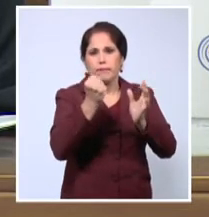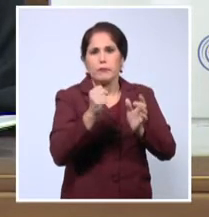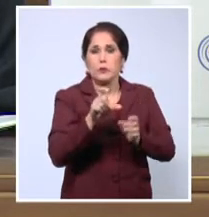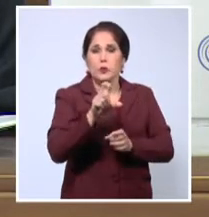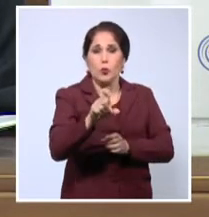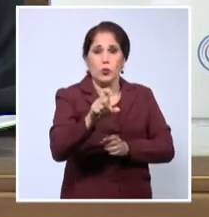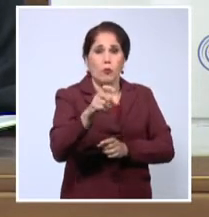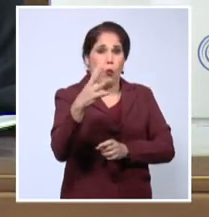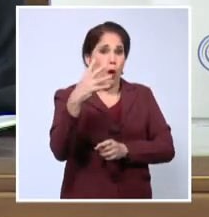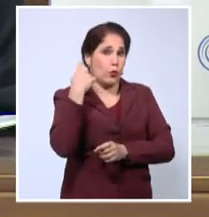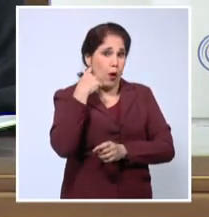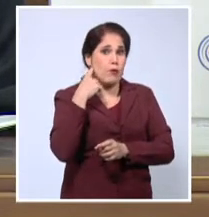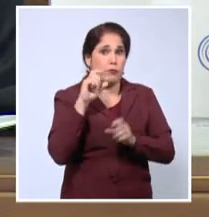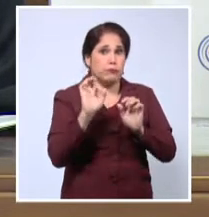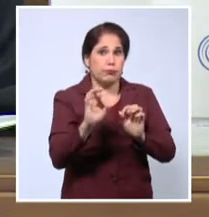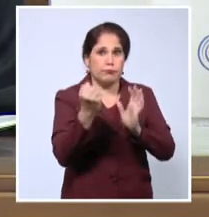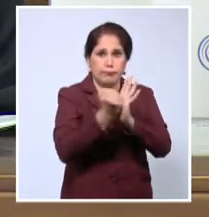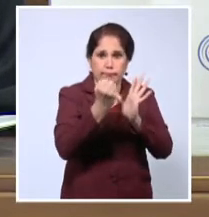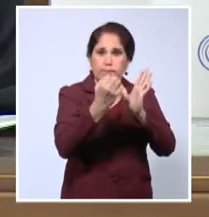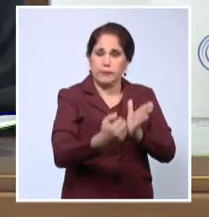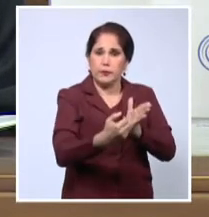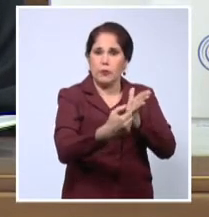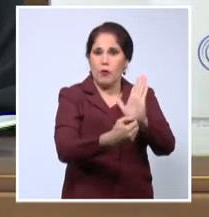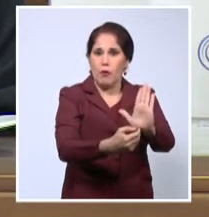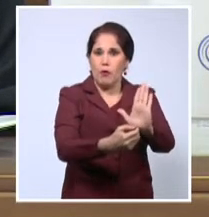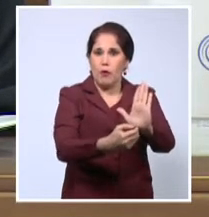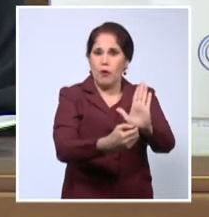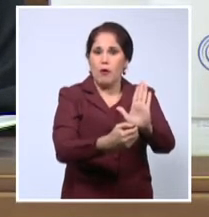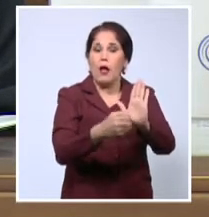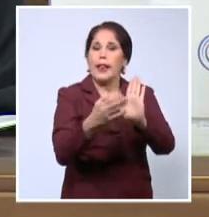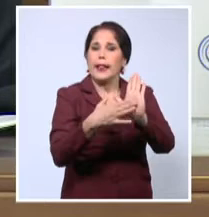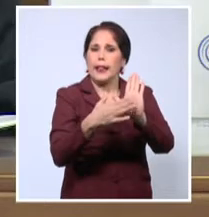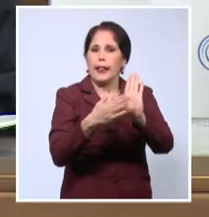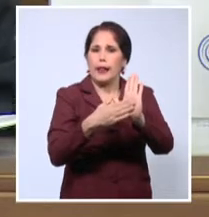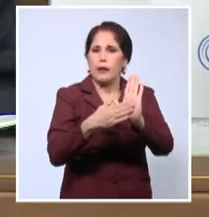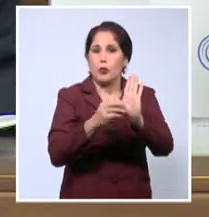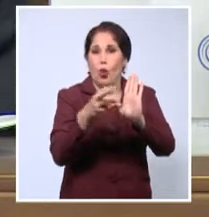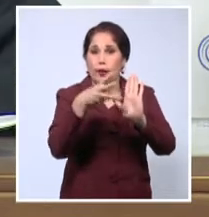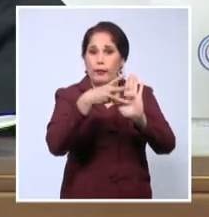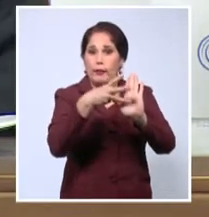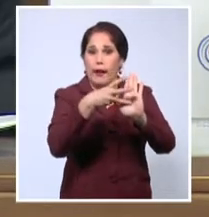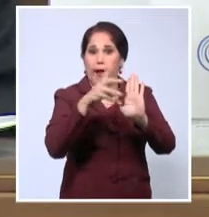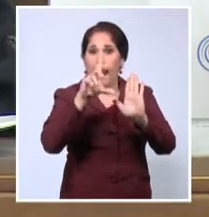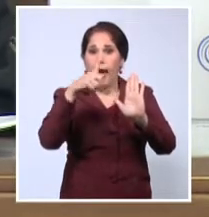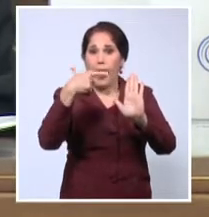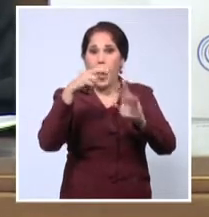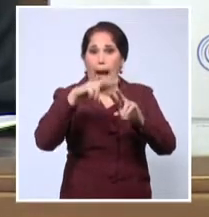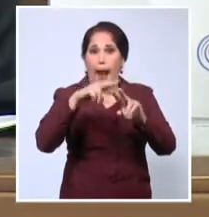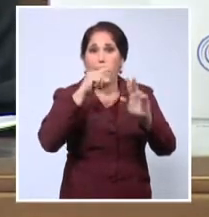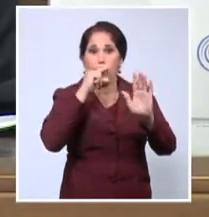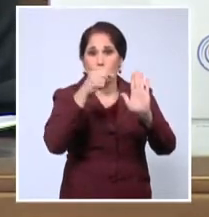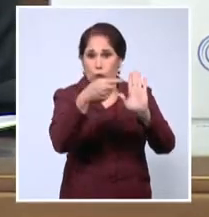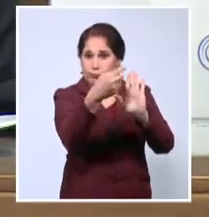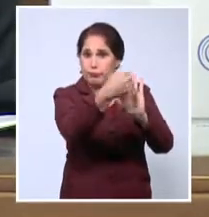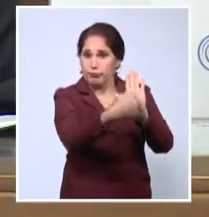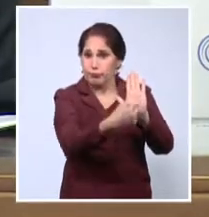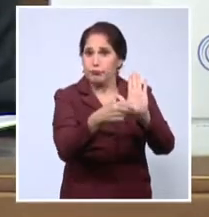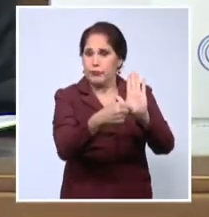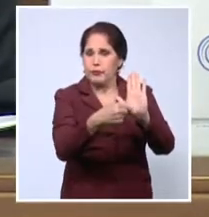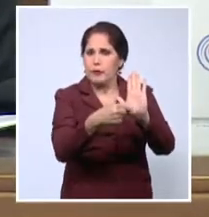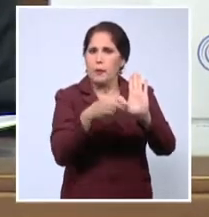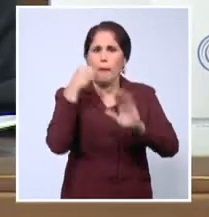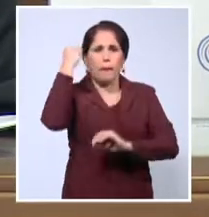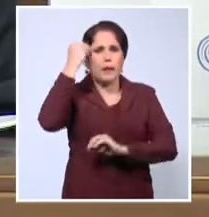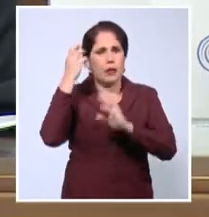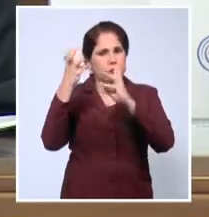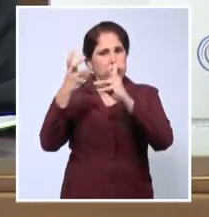cuatro años, con la activación del título 3 de la ley Helms-Burton, pensamos que los